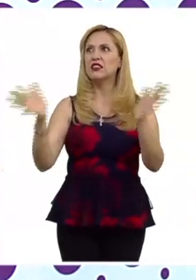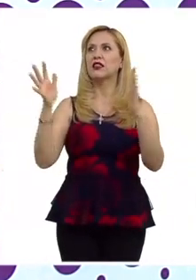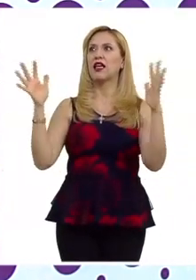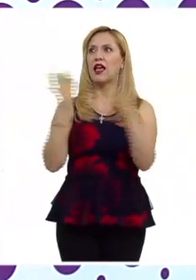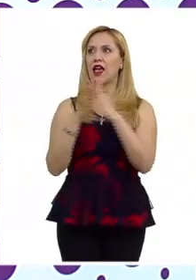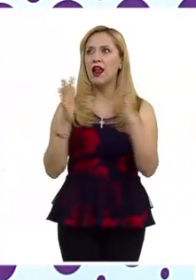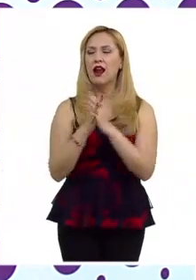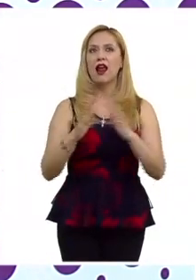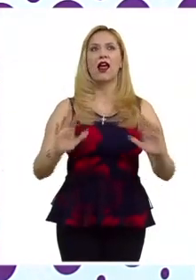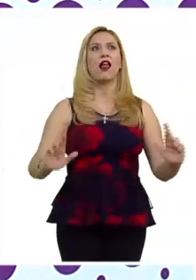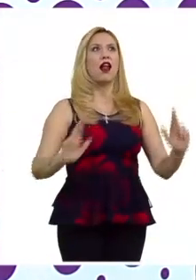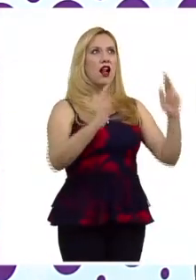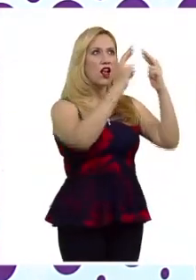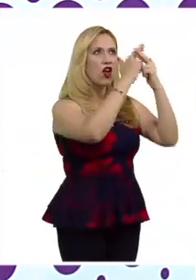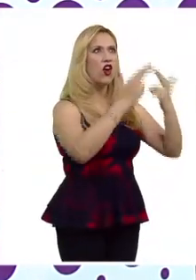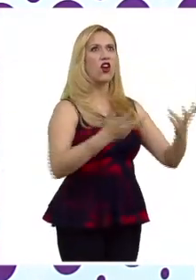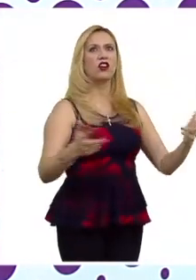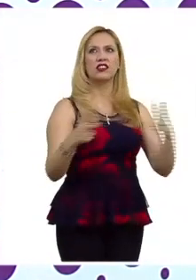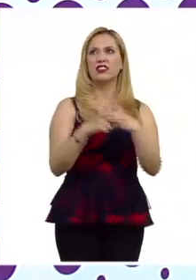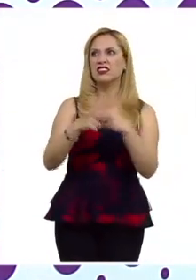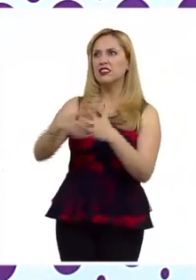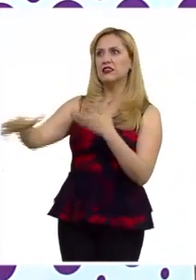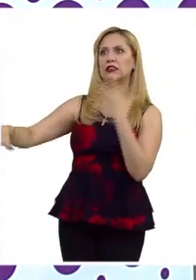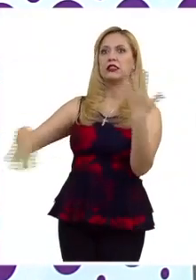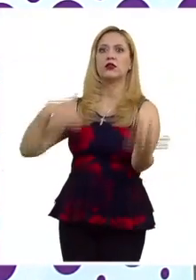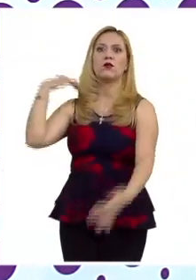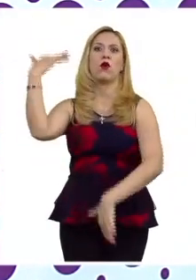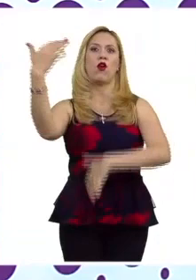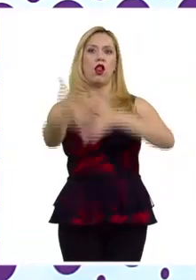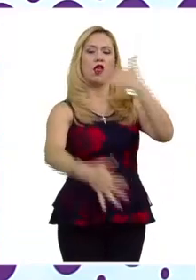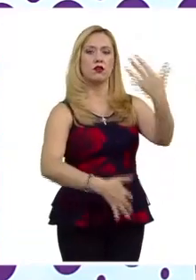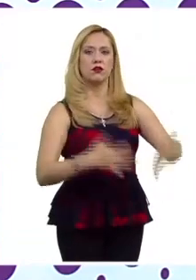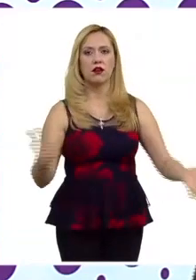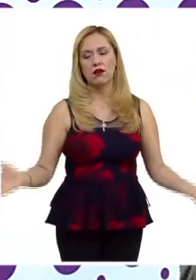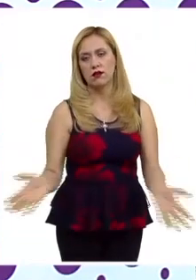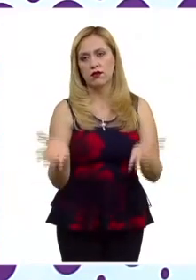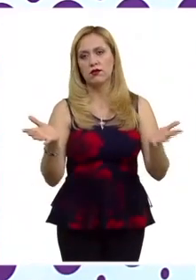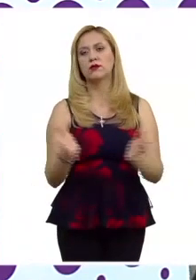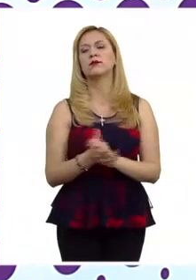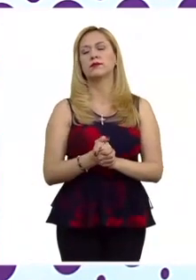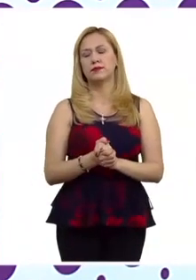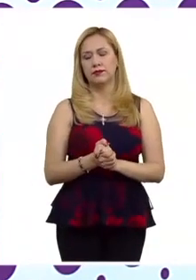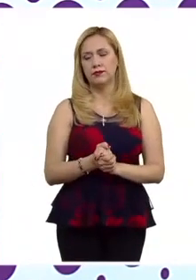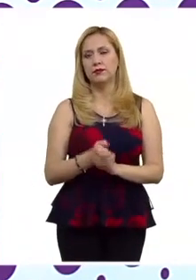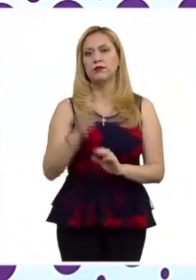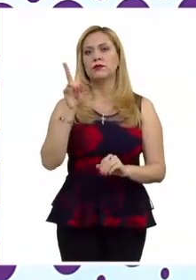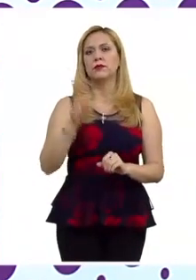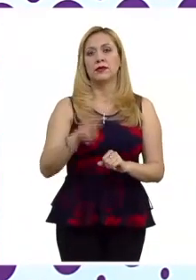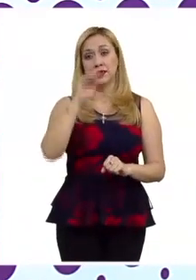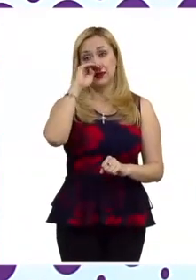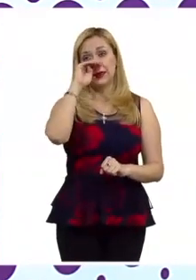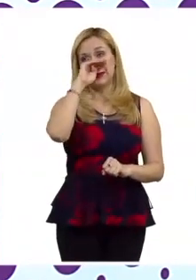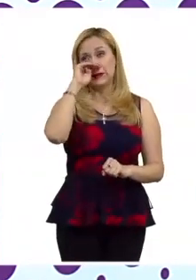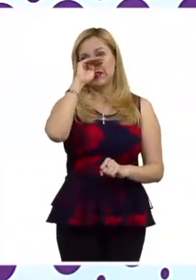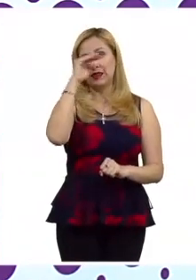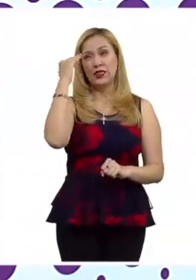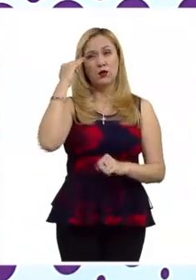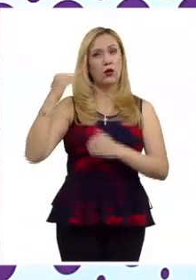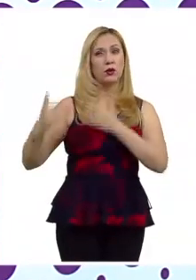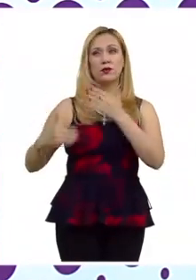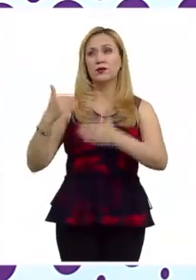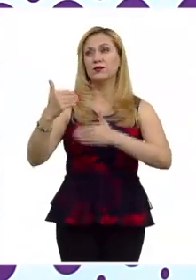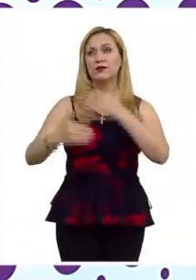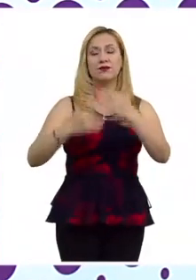odio religioso, y que inciten a la violencia. Ha sido un concepto muy maleable con el paso del tiempo. Hay que